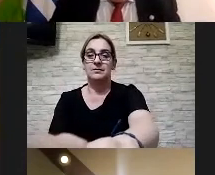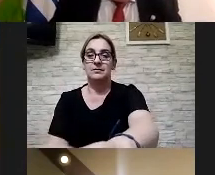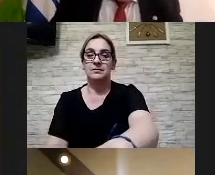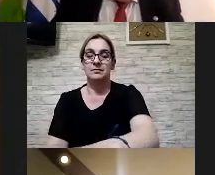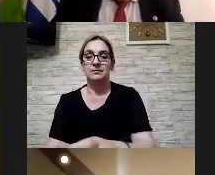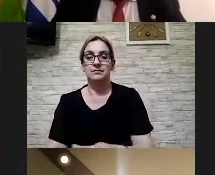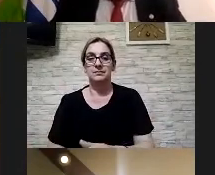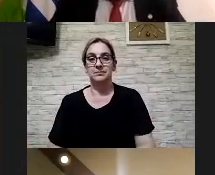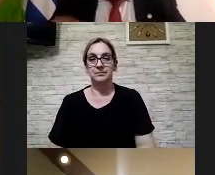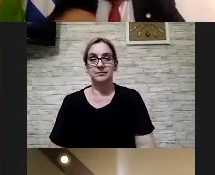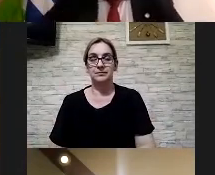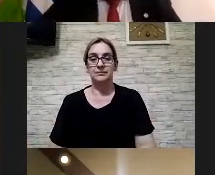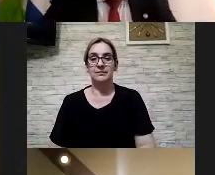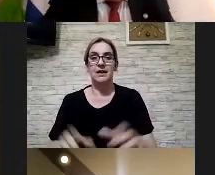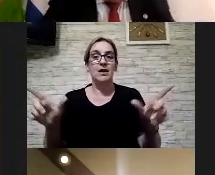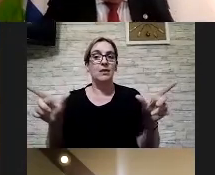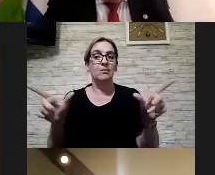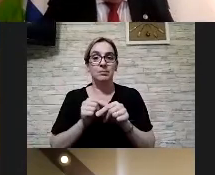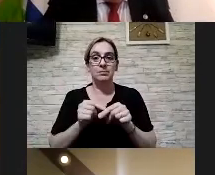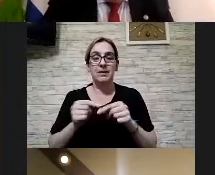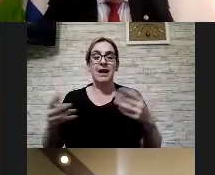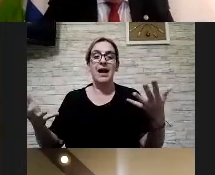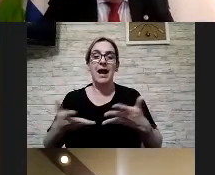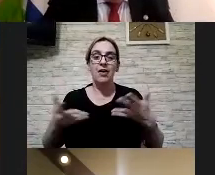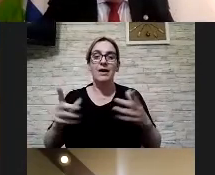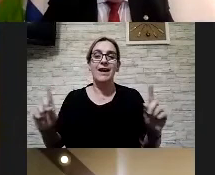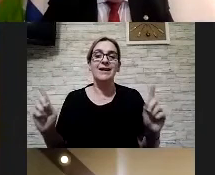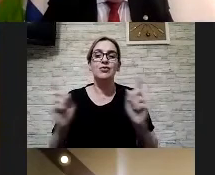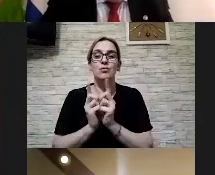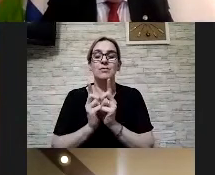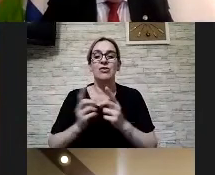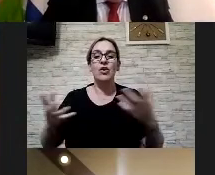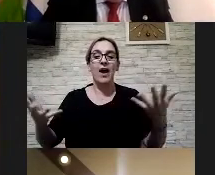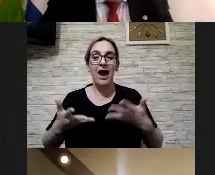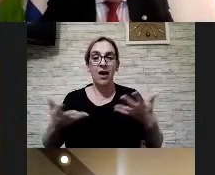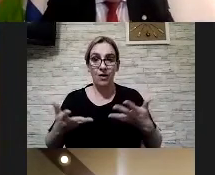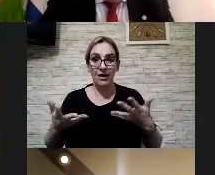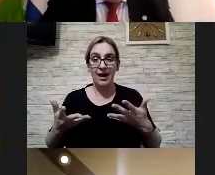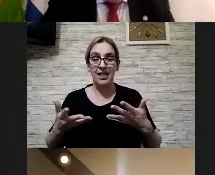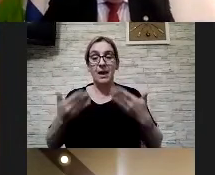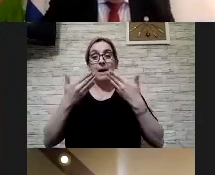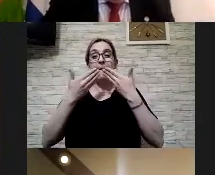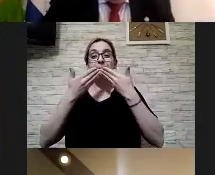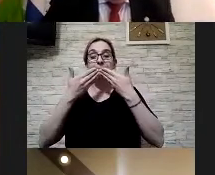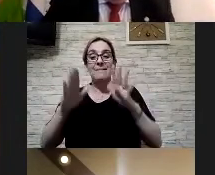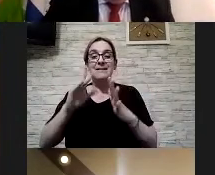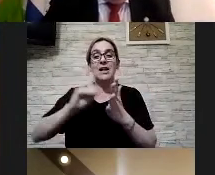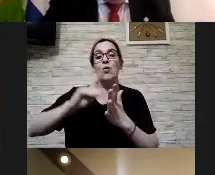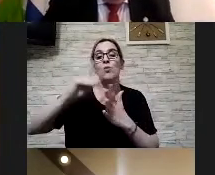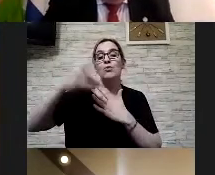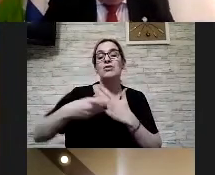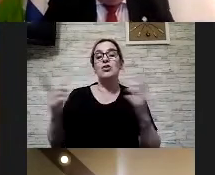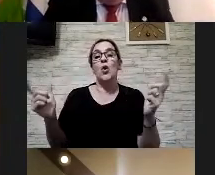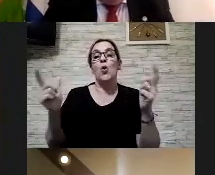y para ir cerrando resumiendo para empezar un proyecto comunitario que tener en